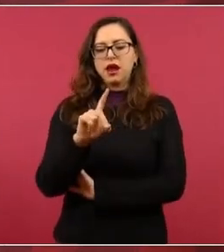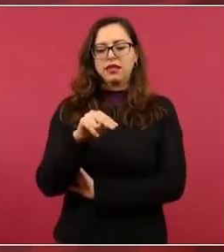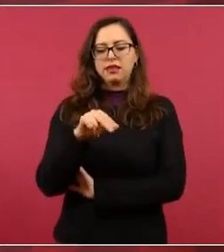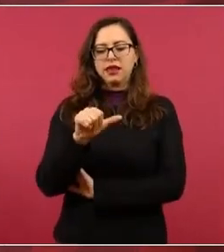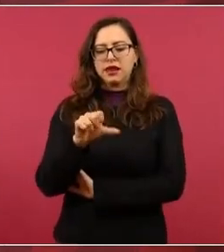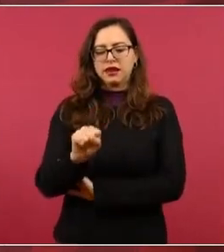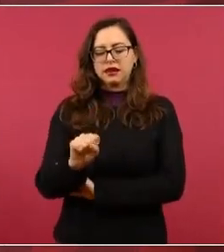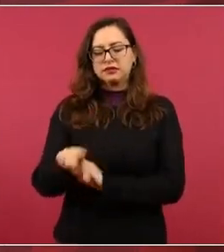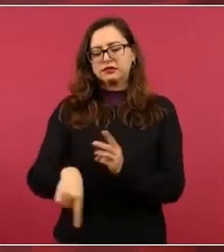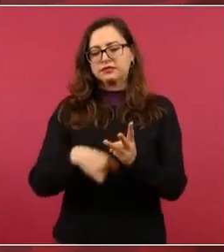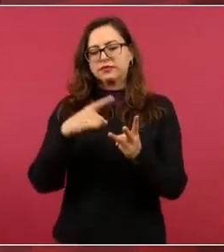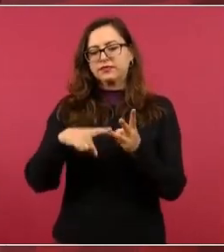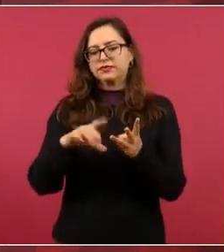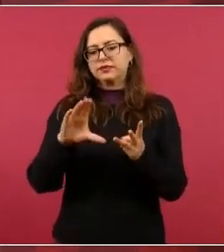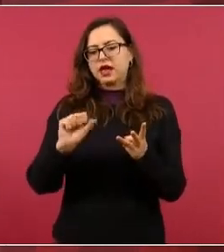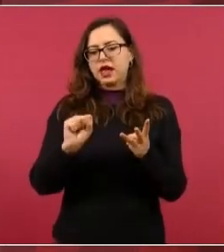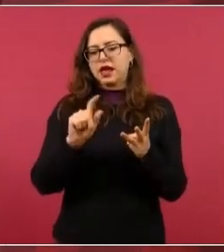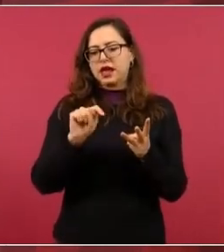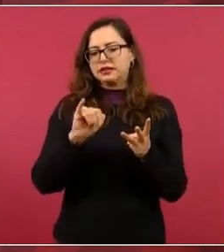Eberto Castillo,